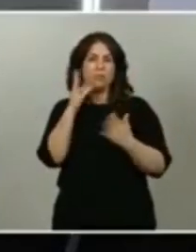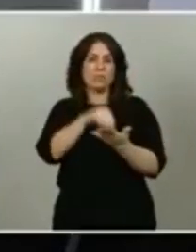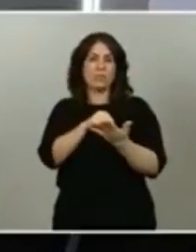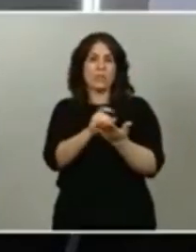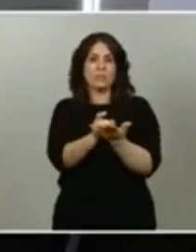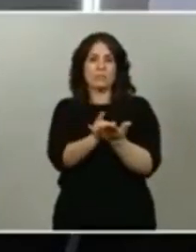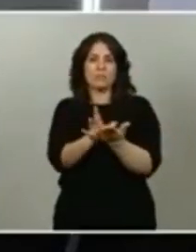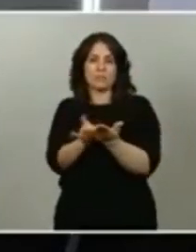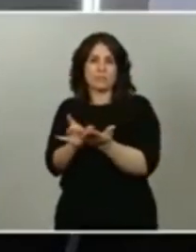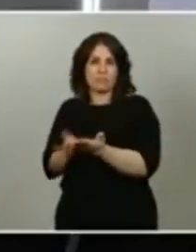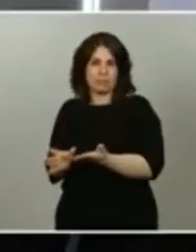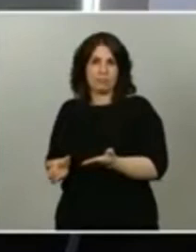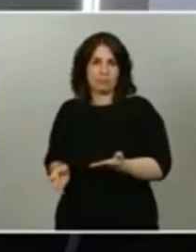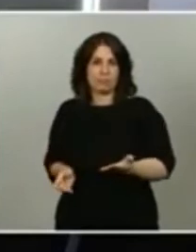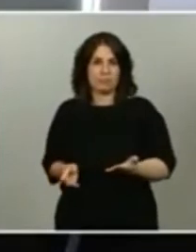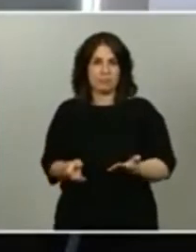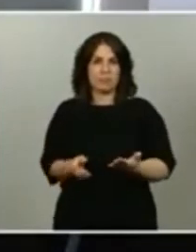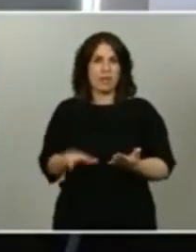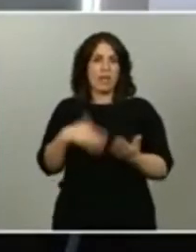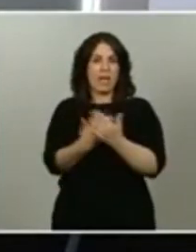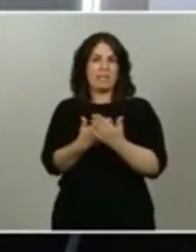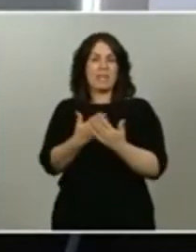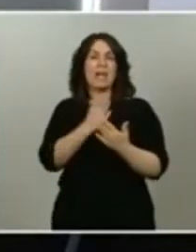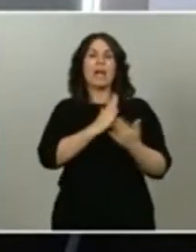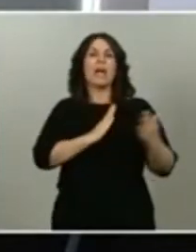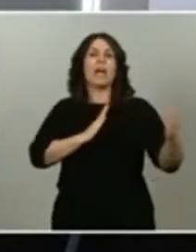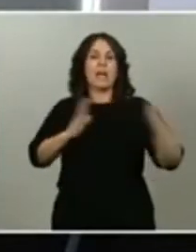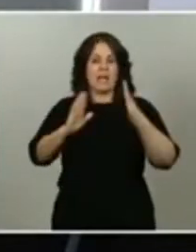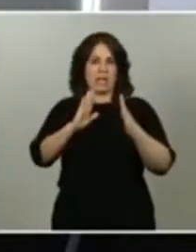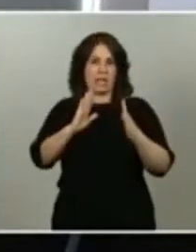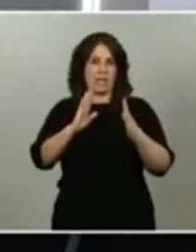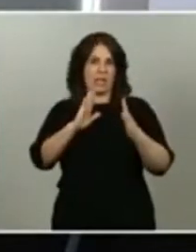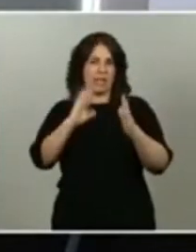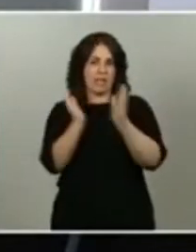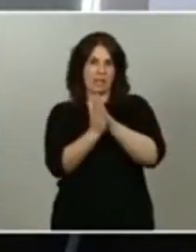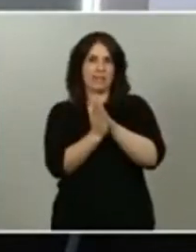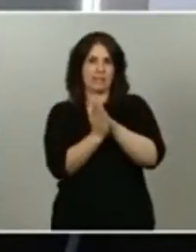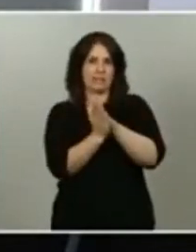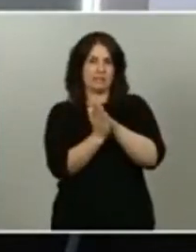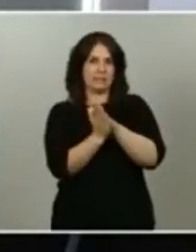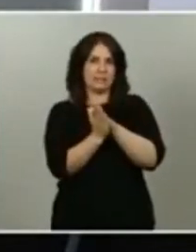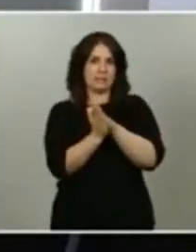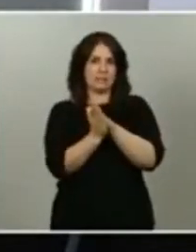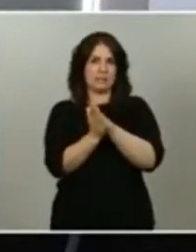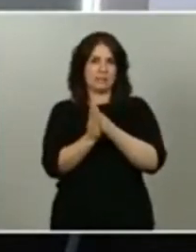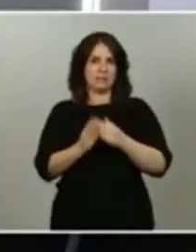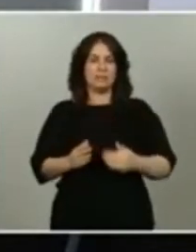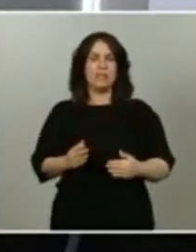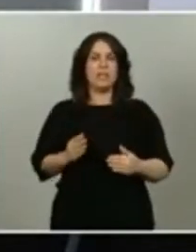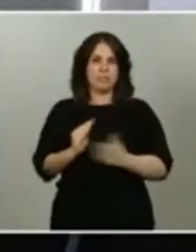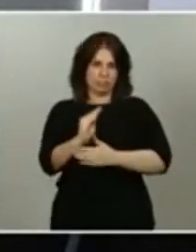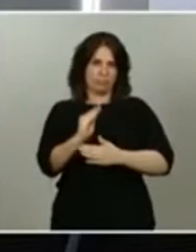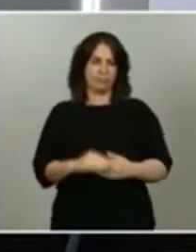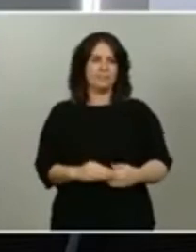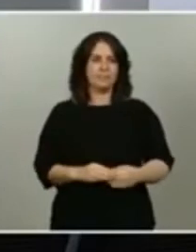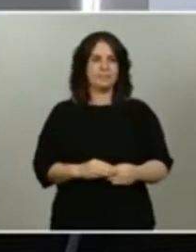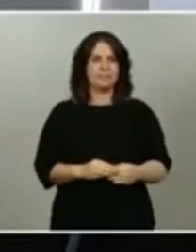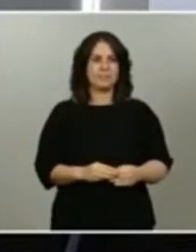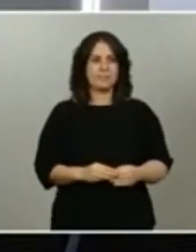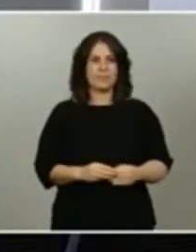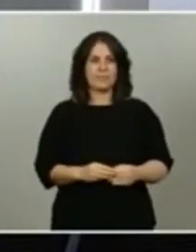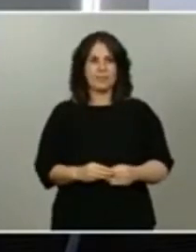incluidos en los expedientes de regulación de empleo y con derecho a prestaciones yo sobre las declaraciones